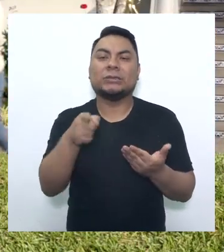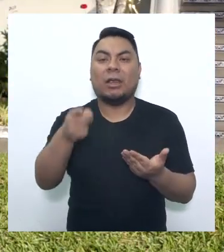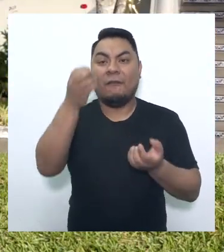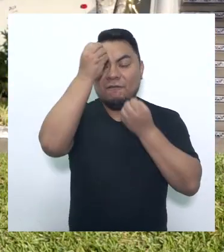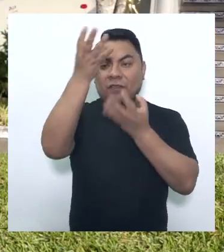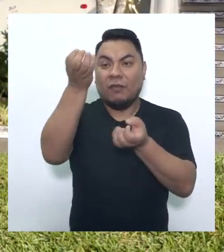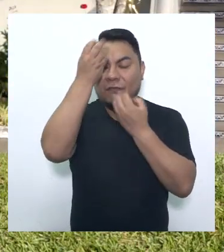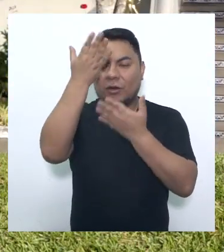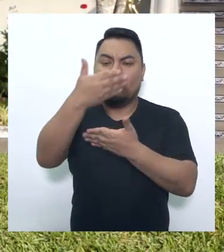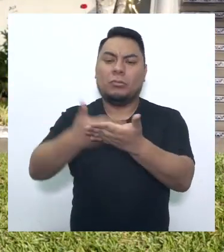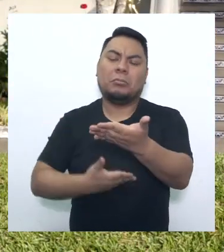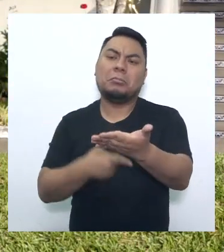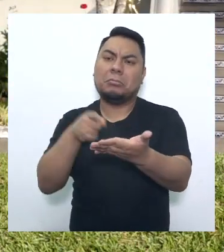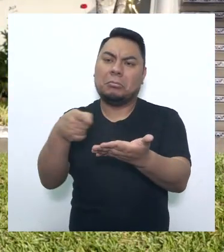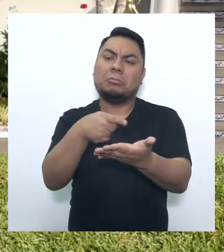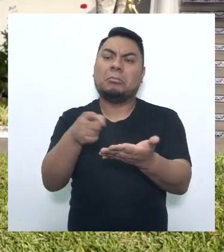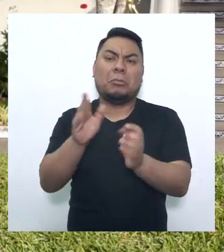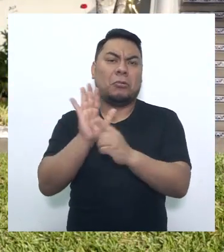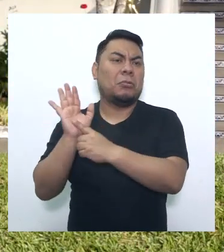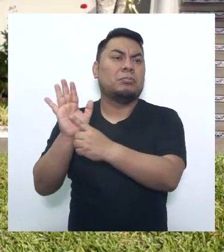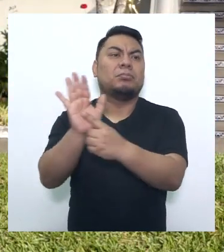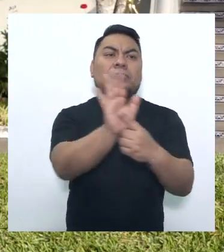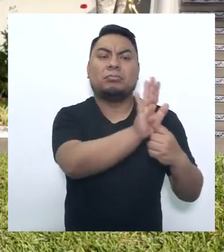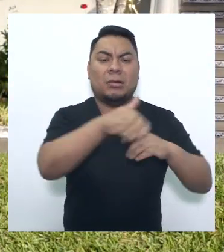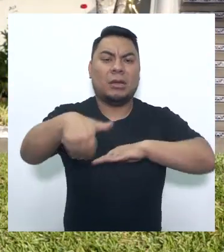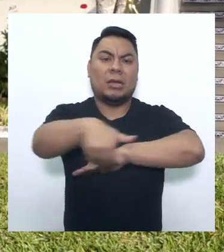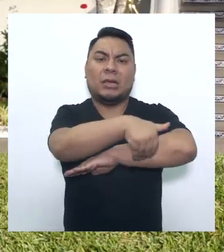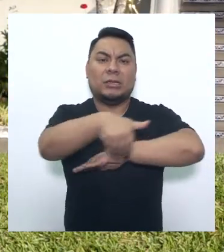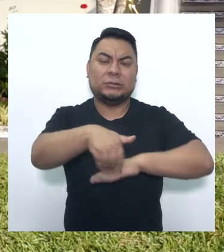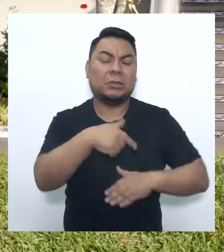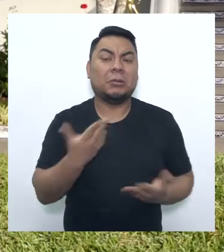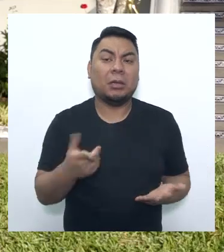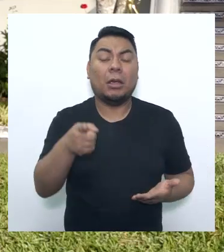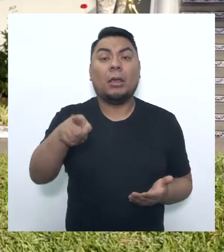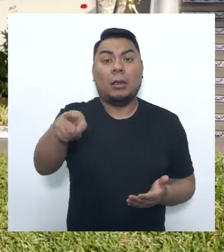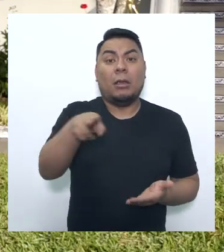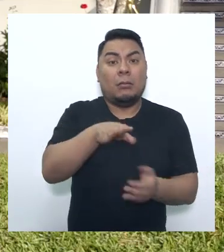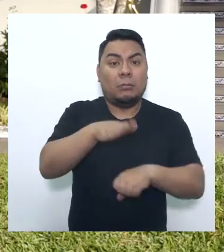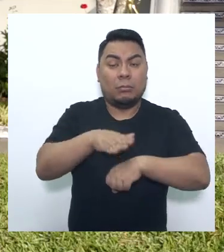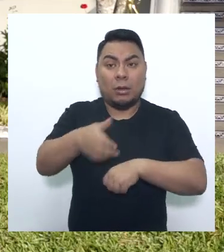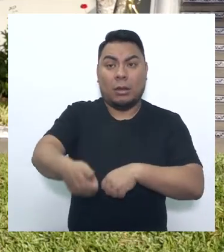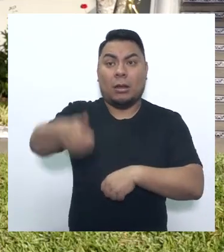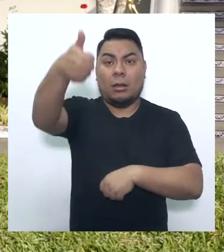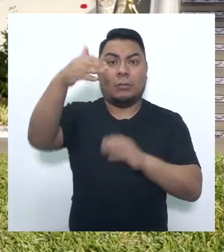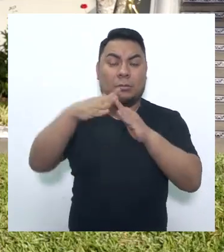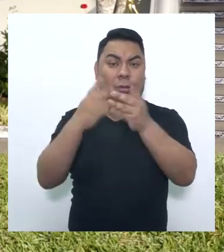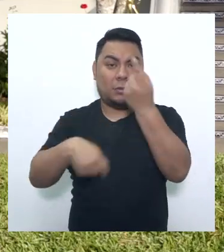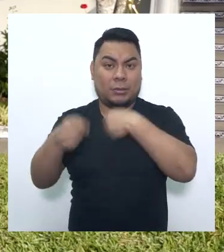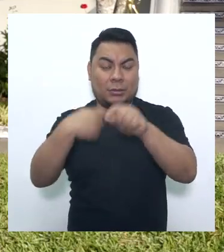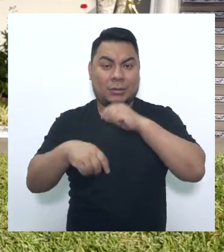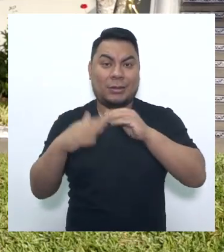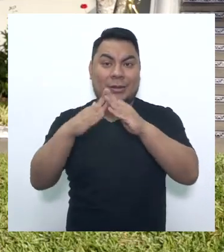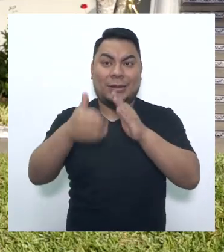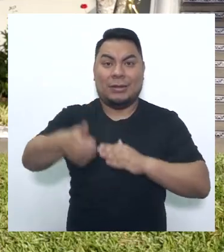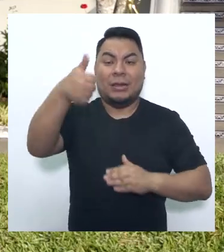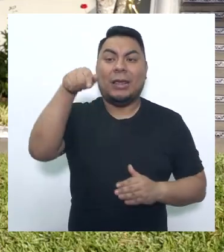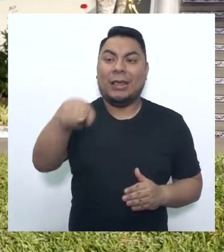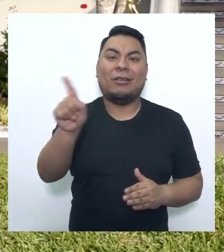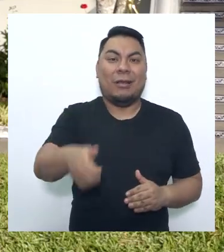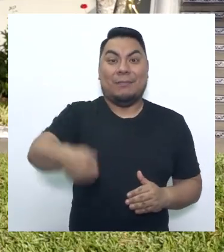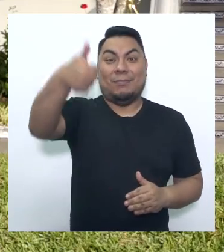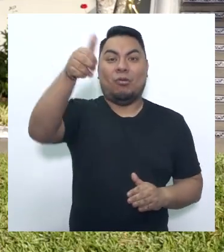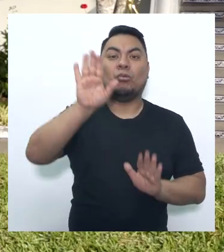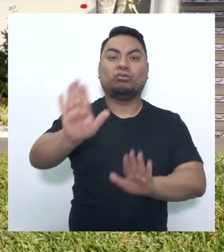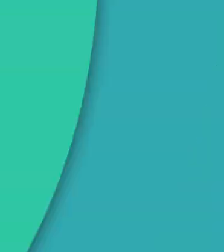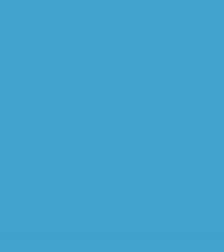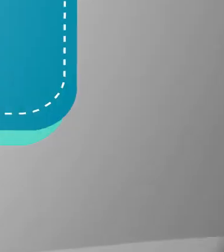información registral que es pública y advertir que la persona que le estaba vendiendo este predio no era la